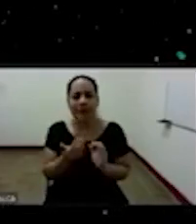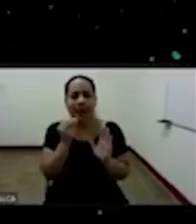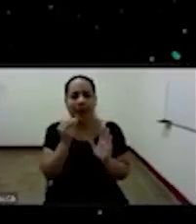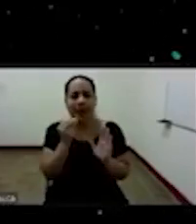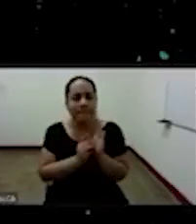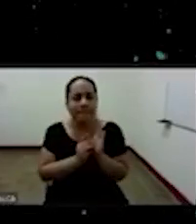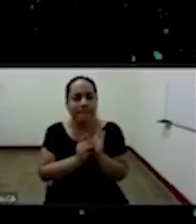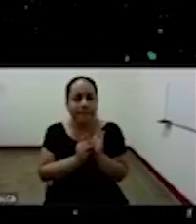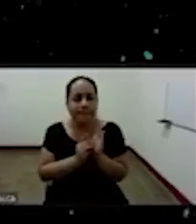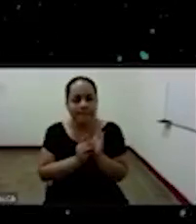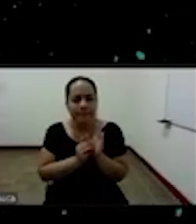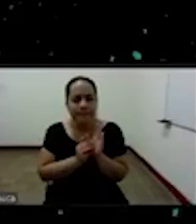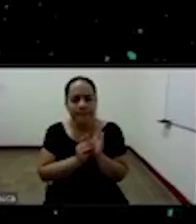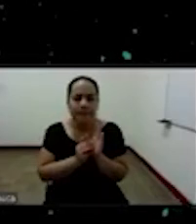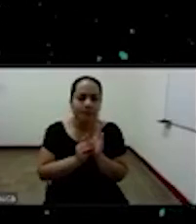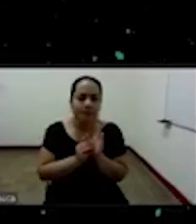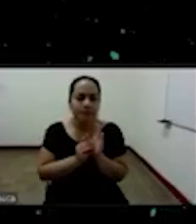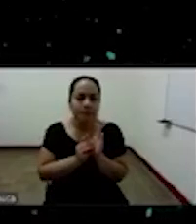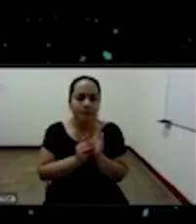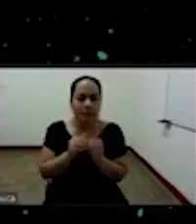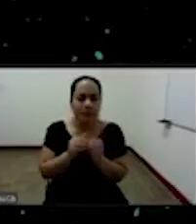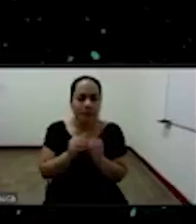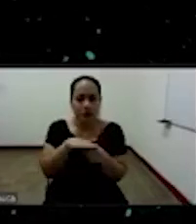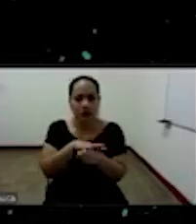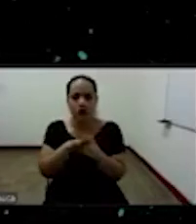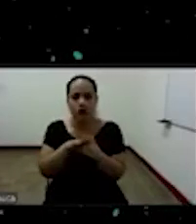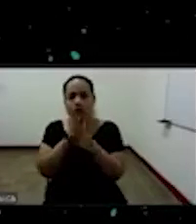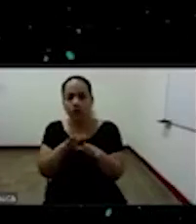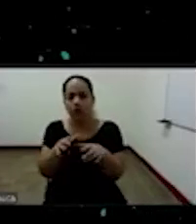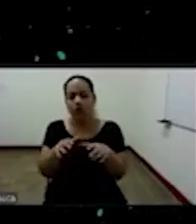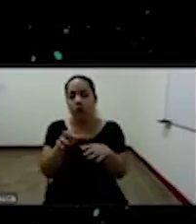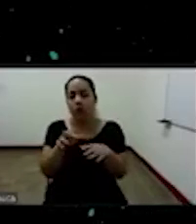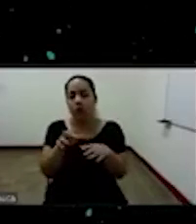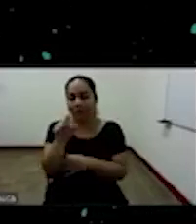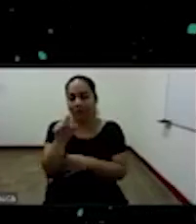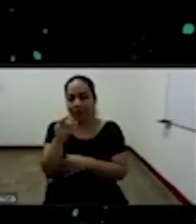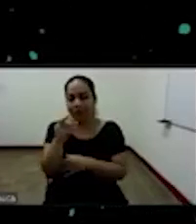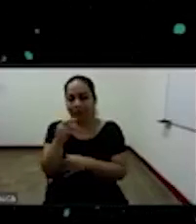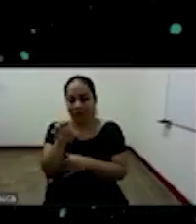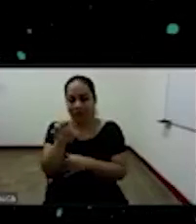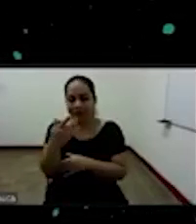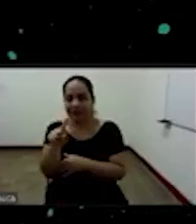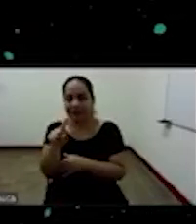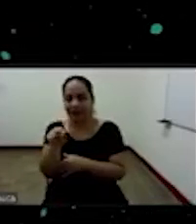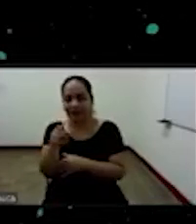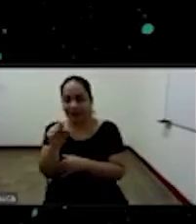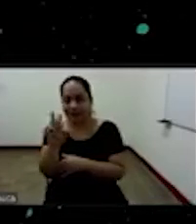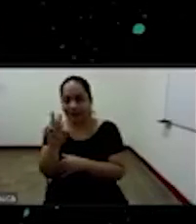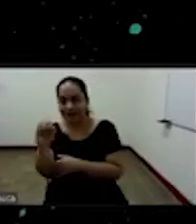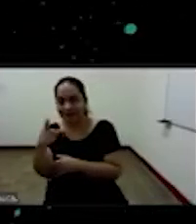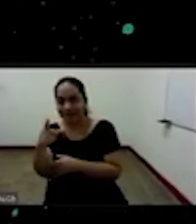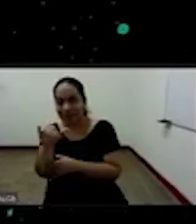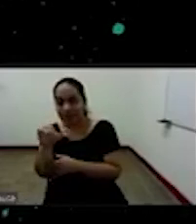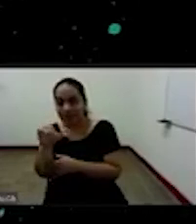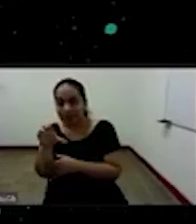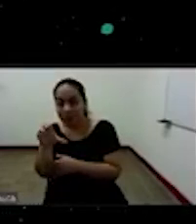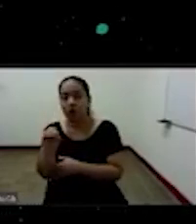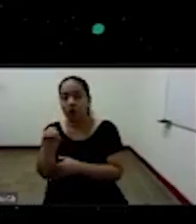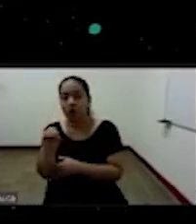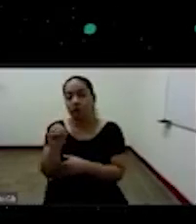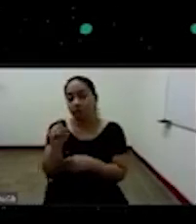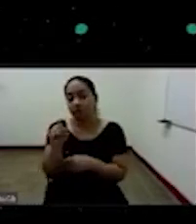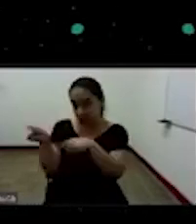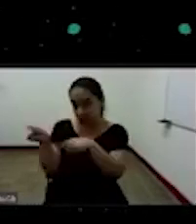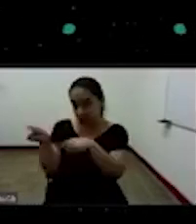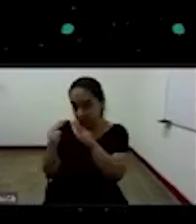el caso de del palenque de San Basilio yo creo que en su mayoría lo conocemos nos ubicamos en siglo